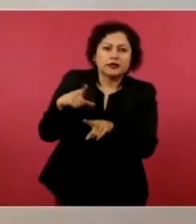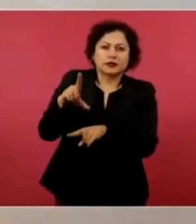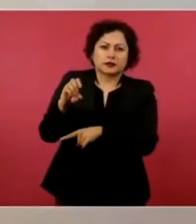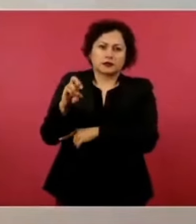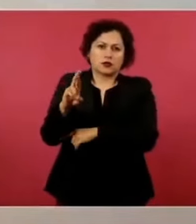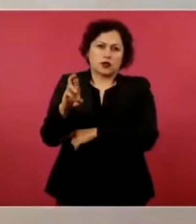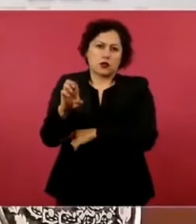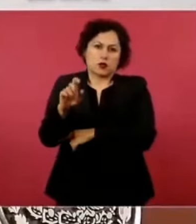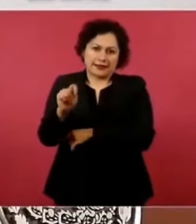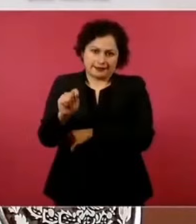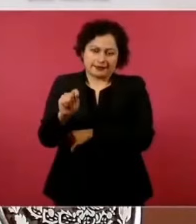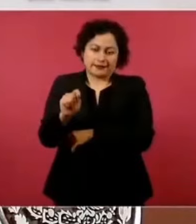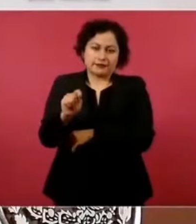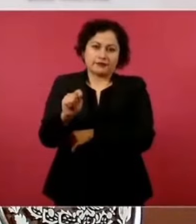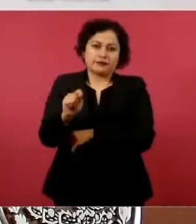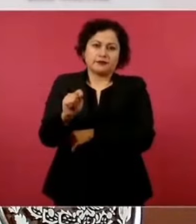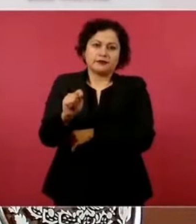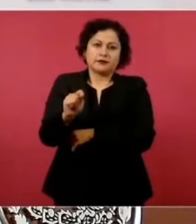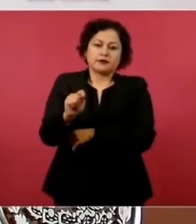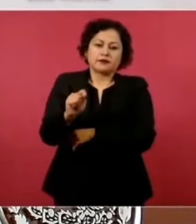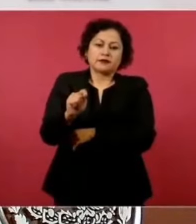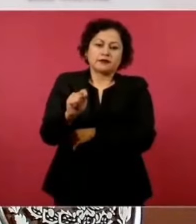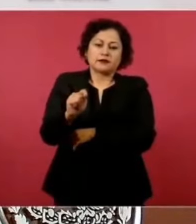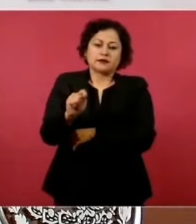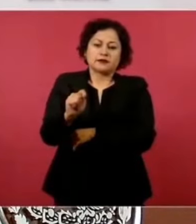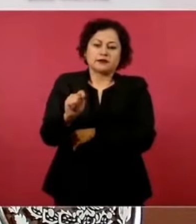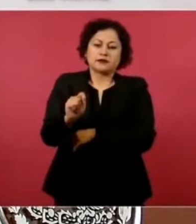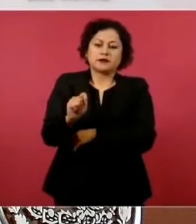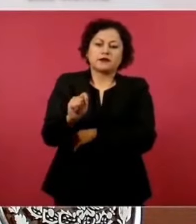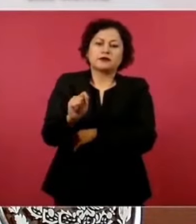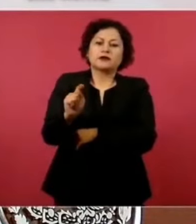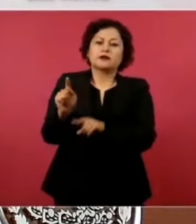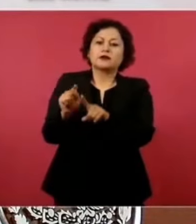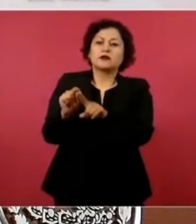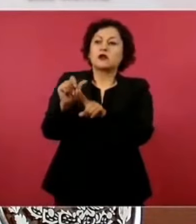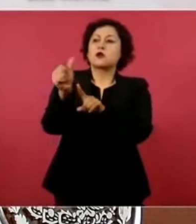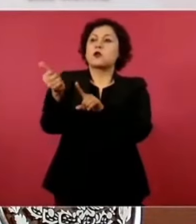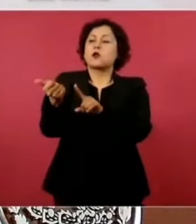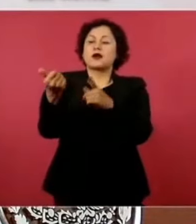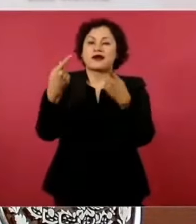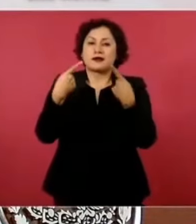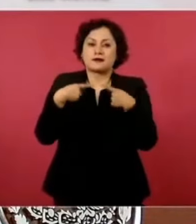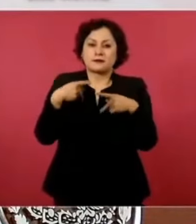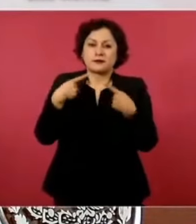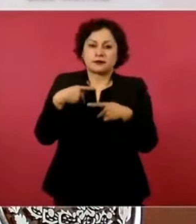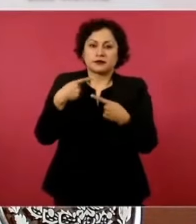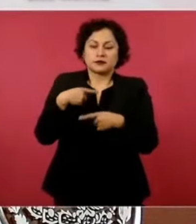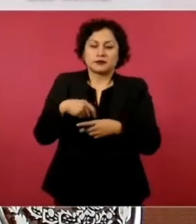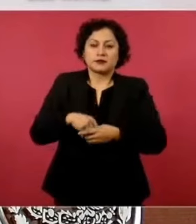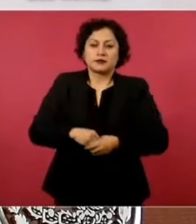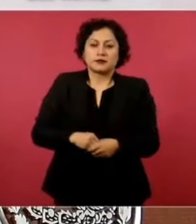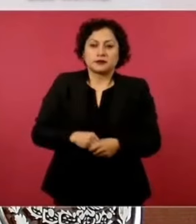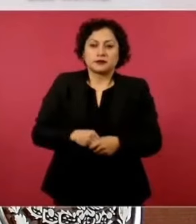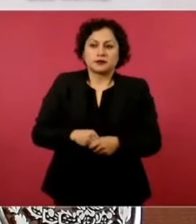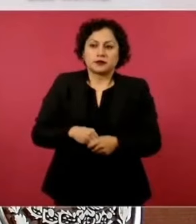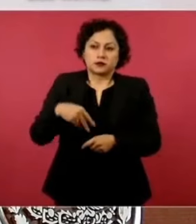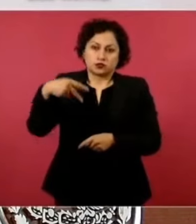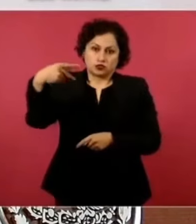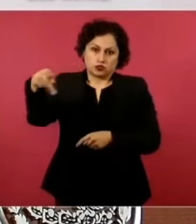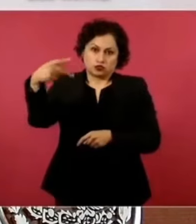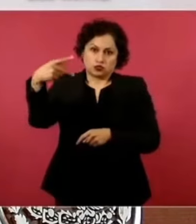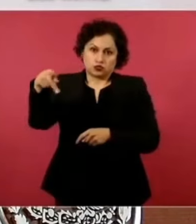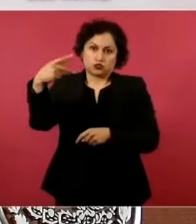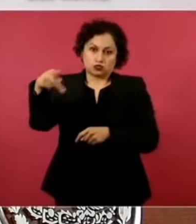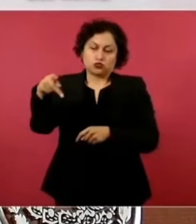la persona que es su socia en